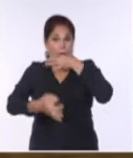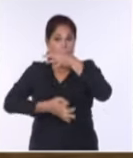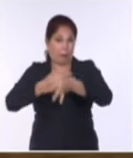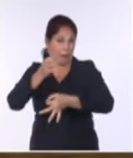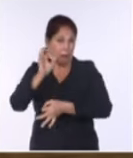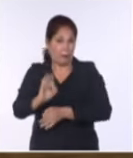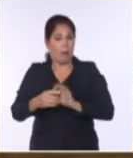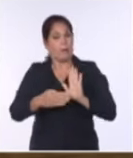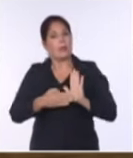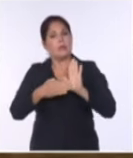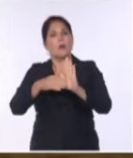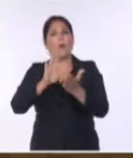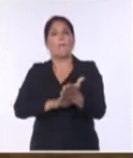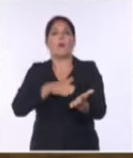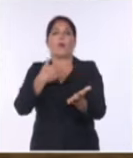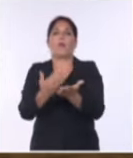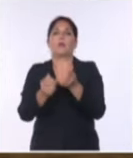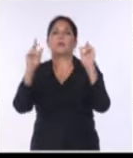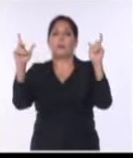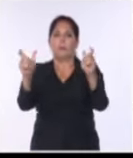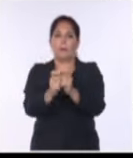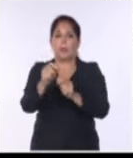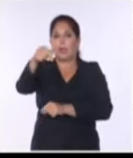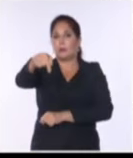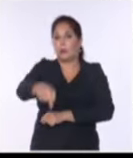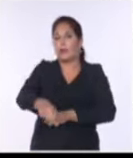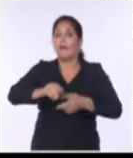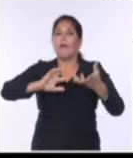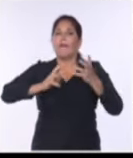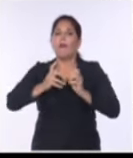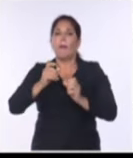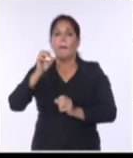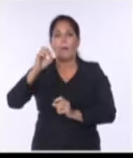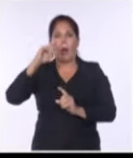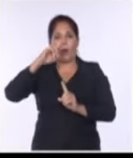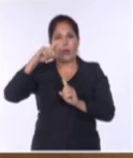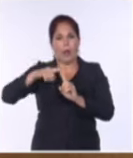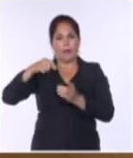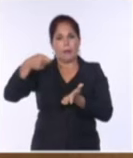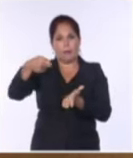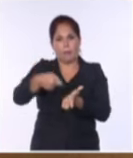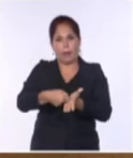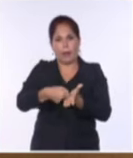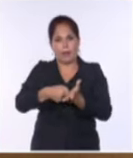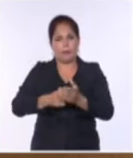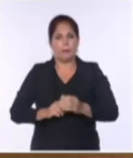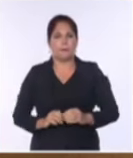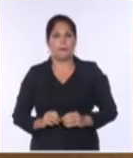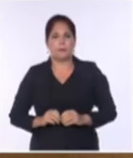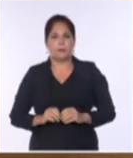presentó una propuesta de política para la actualización del sistema tributario. Talía González, Canal Cubano, de Noticias.